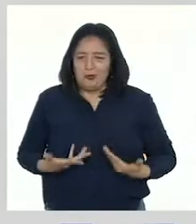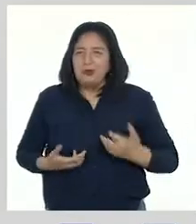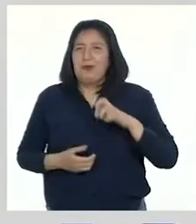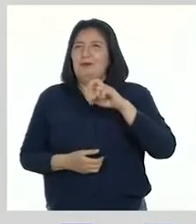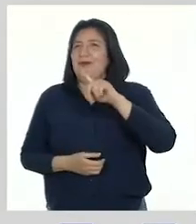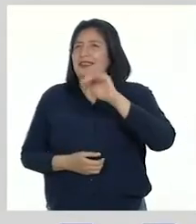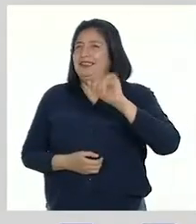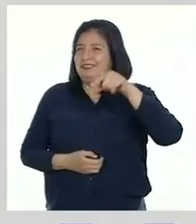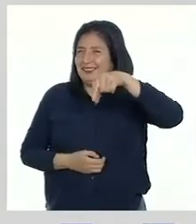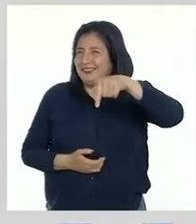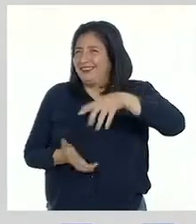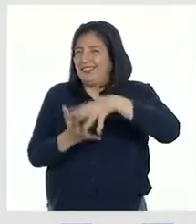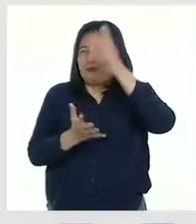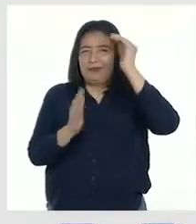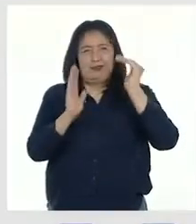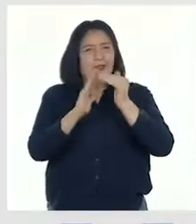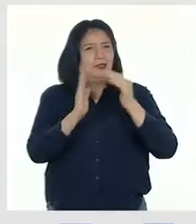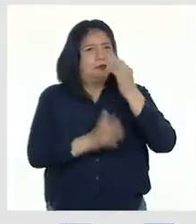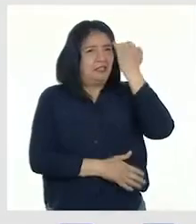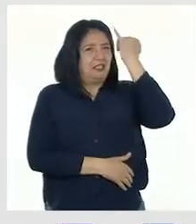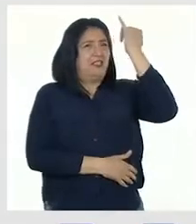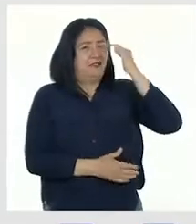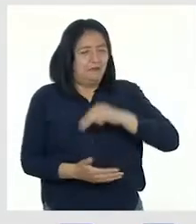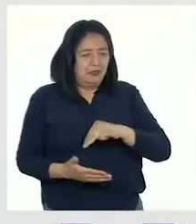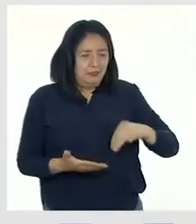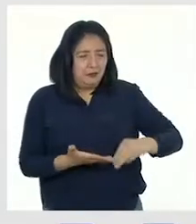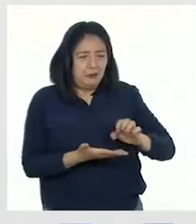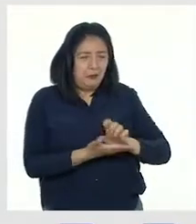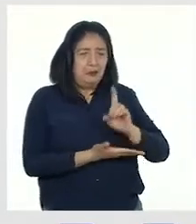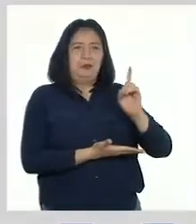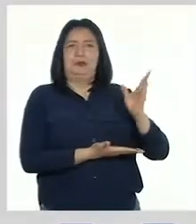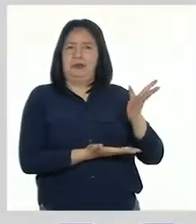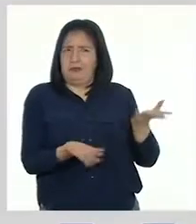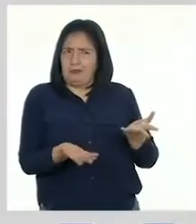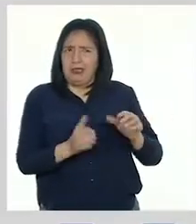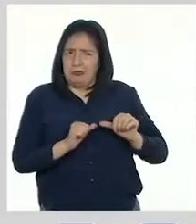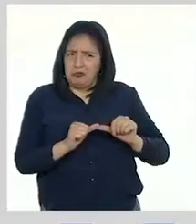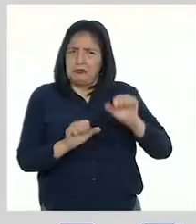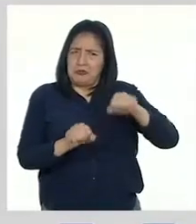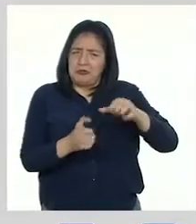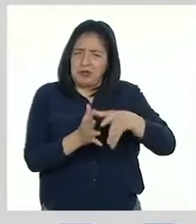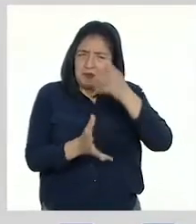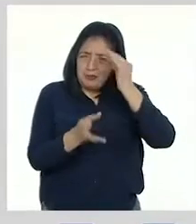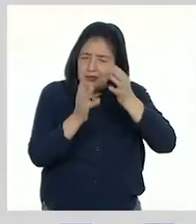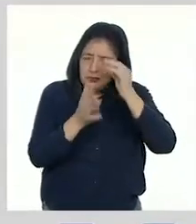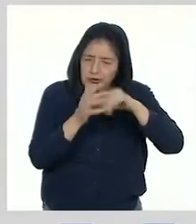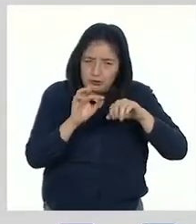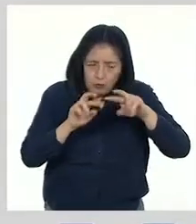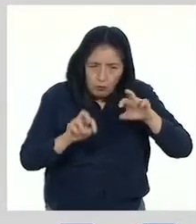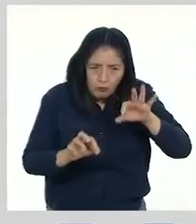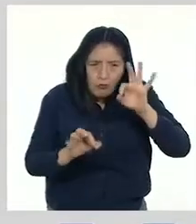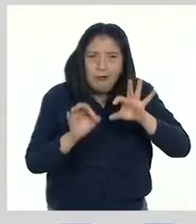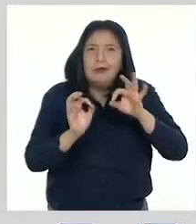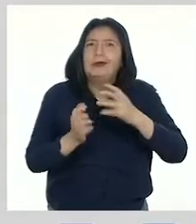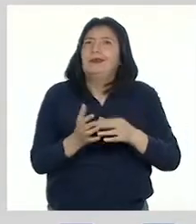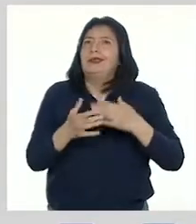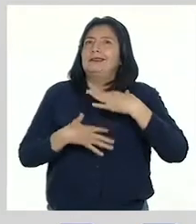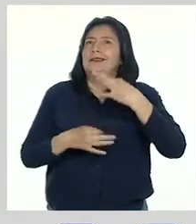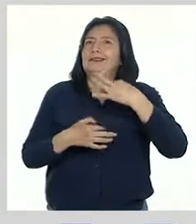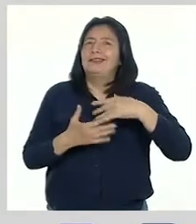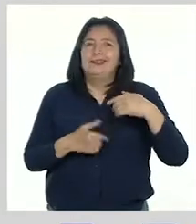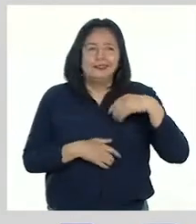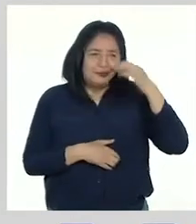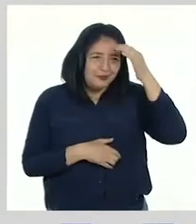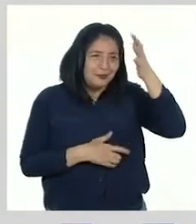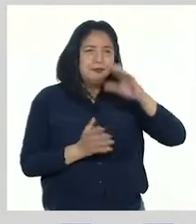Barreto y esto es Aprendo en Casa. Una iniciativa del Ministerio de Educación para seguir aprendiendo y descubriendo interesantes conocimientos sobre el mundo